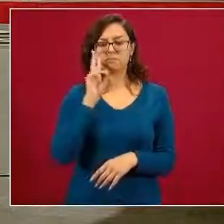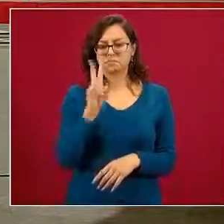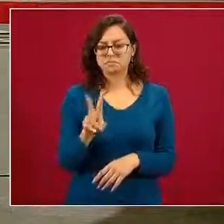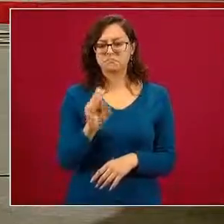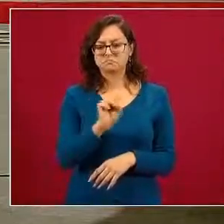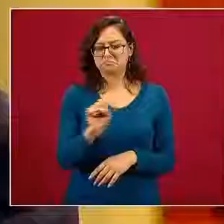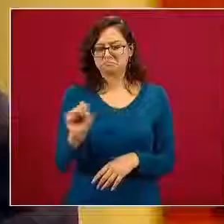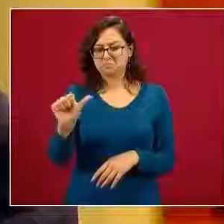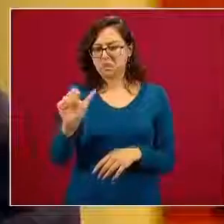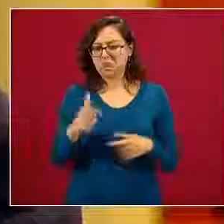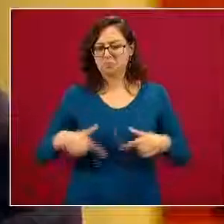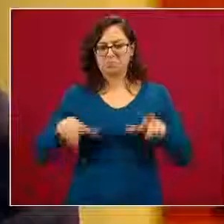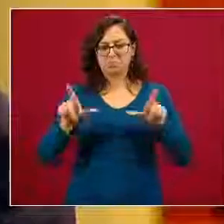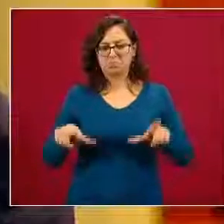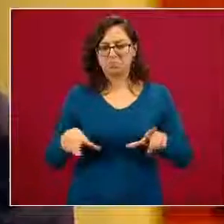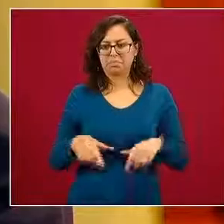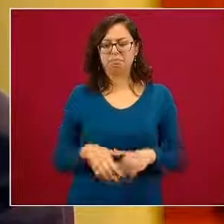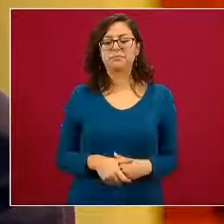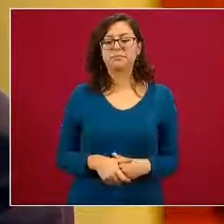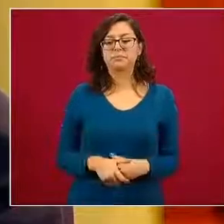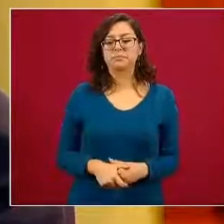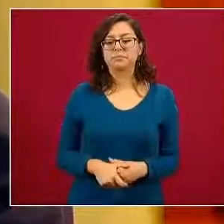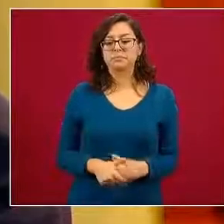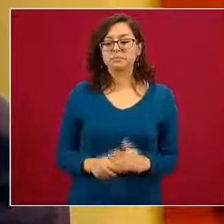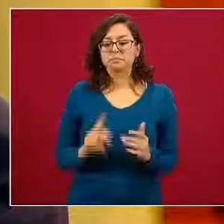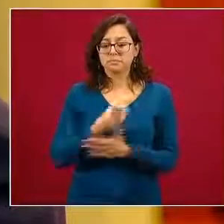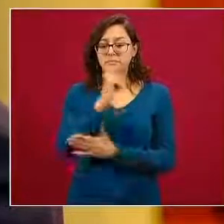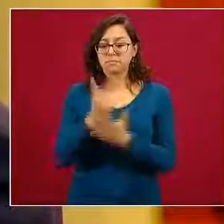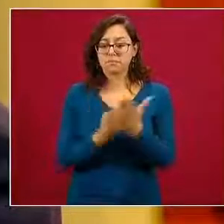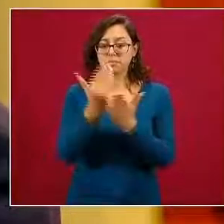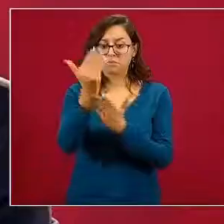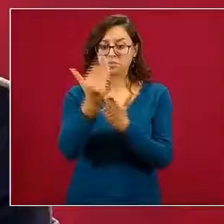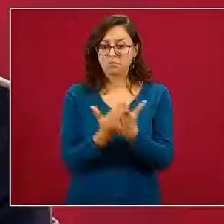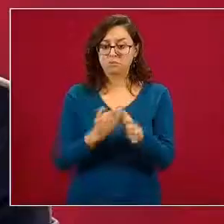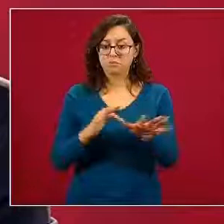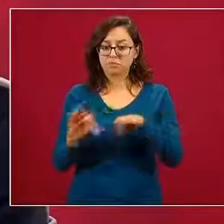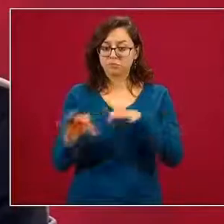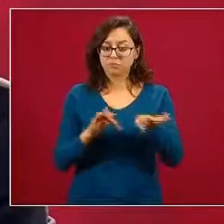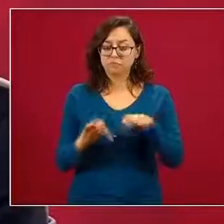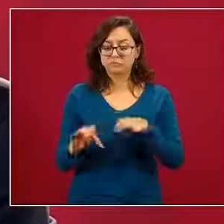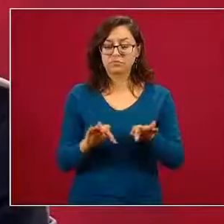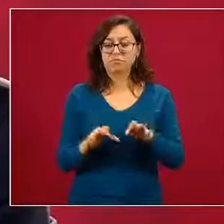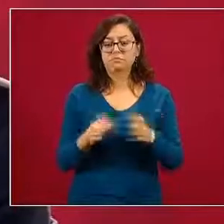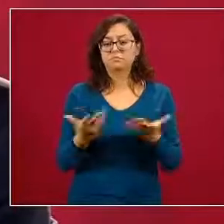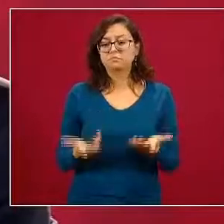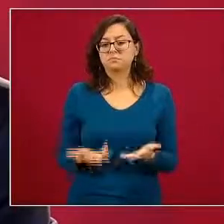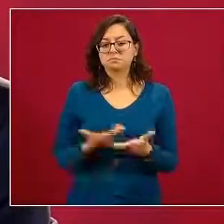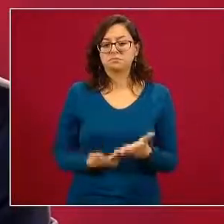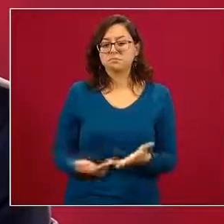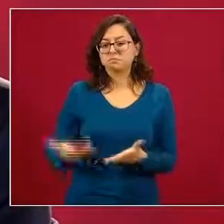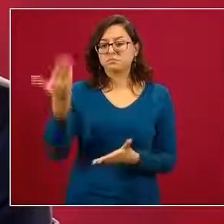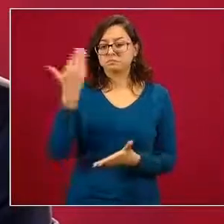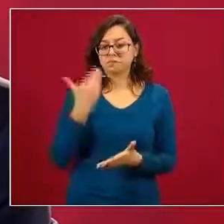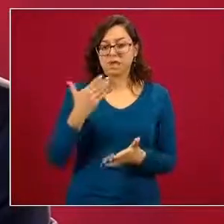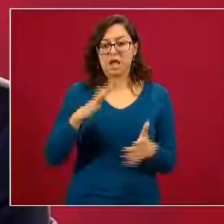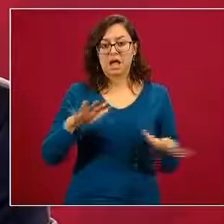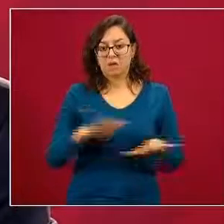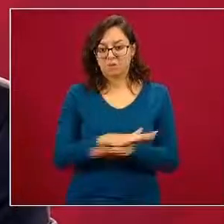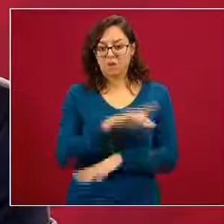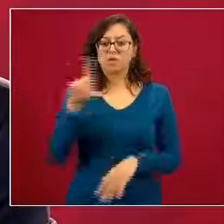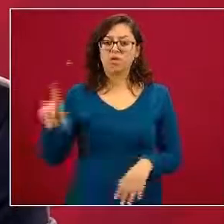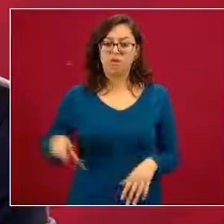Secretaría de Salud y estipula un programa de trabajo que habíamos delineado desde el periodo de transición